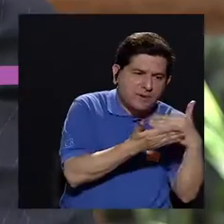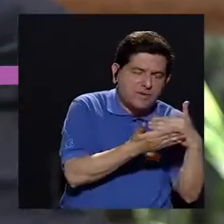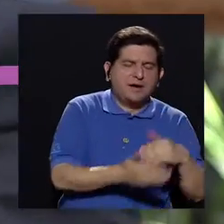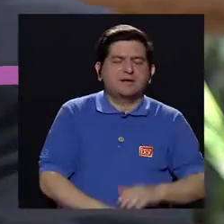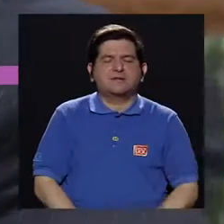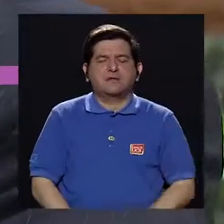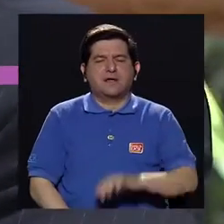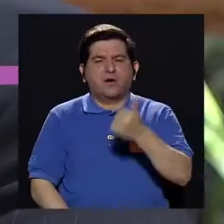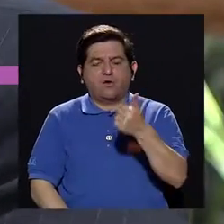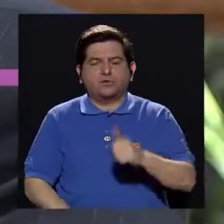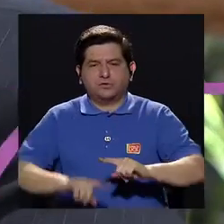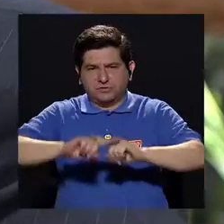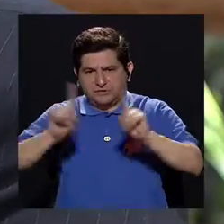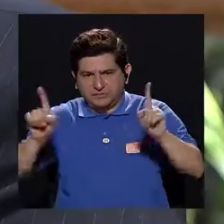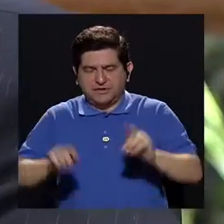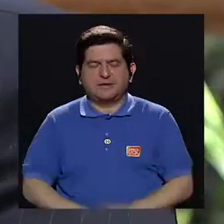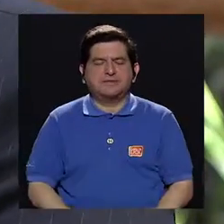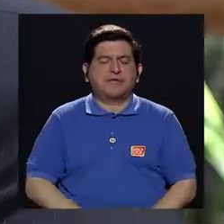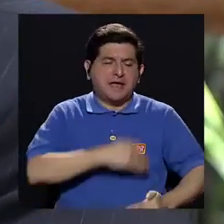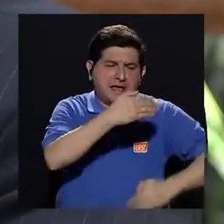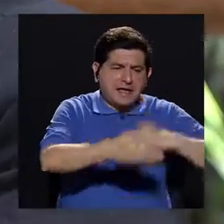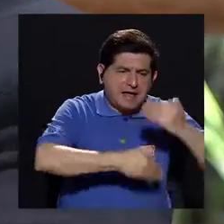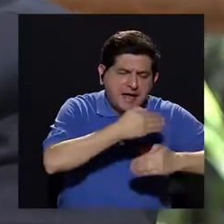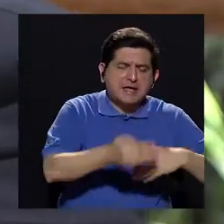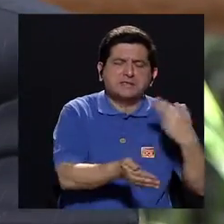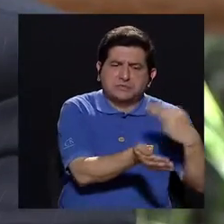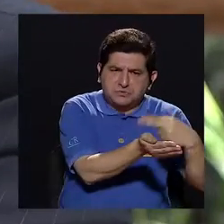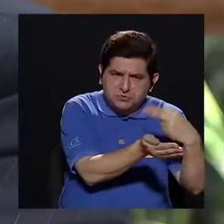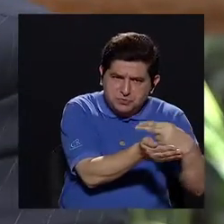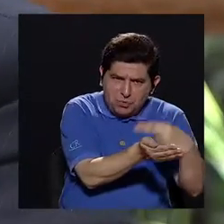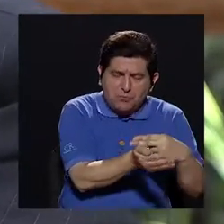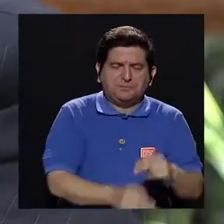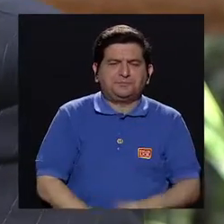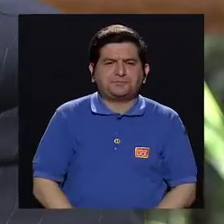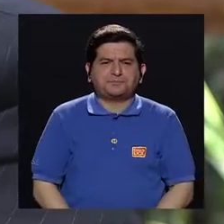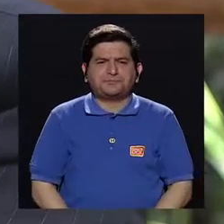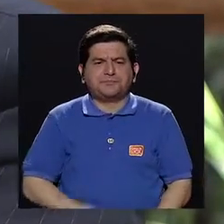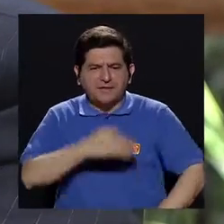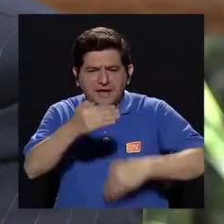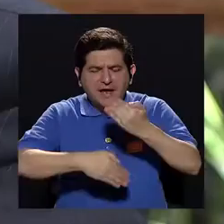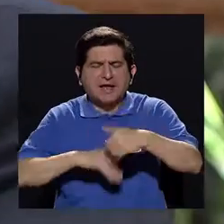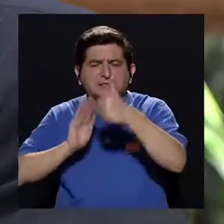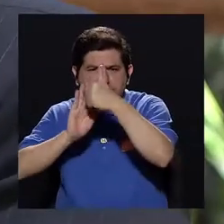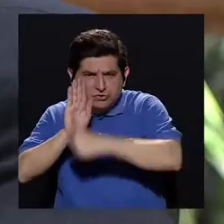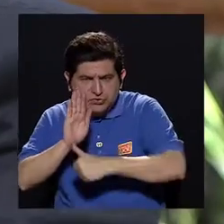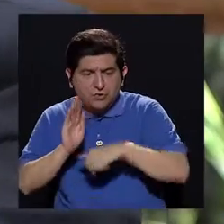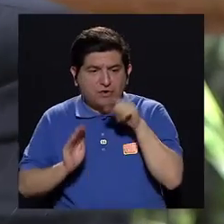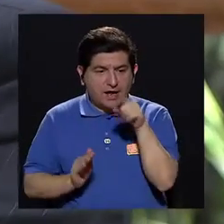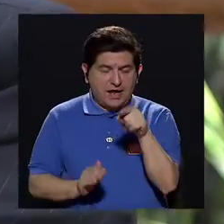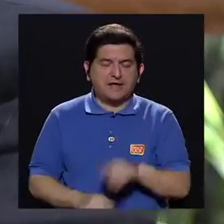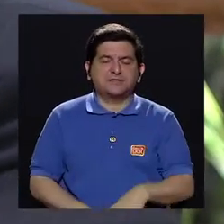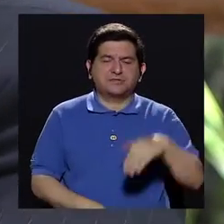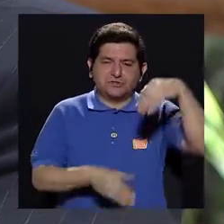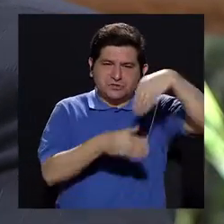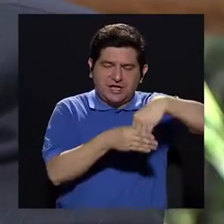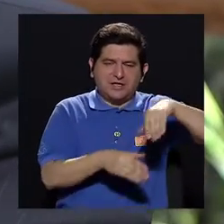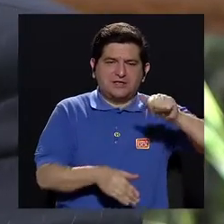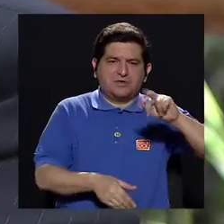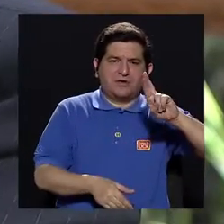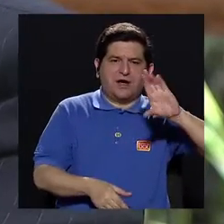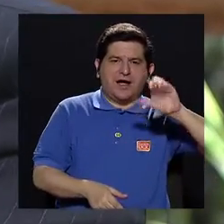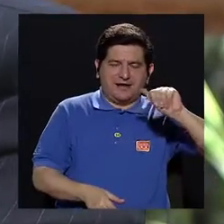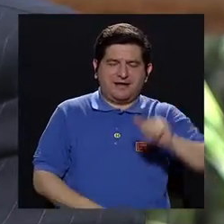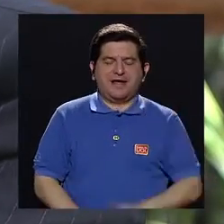van a ser de ARCA. Lo que les he mencionado, gestión hospitalaria, gestión quirúrgica, esas van a ser de ARCA.